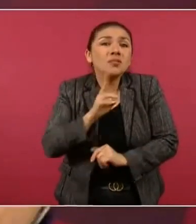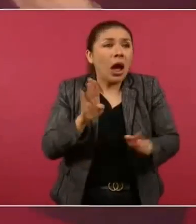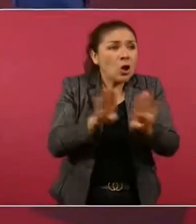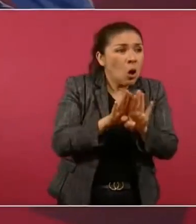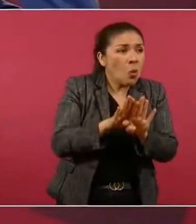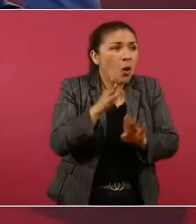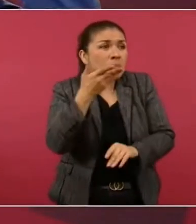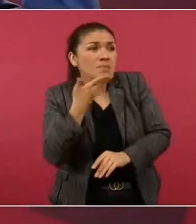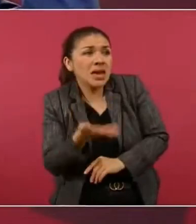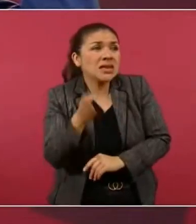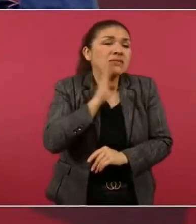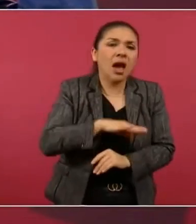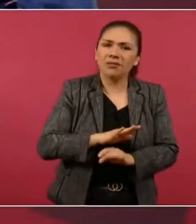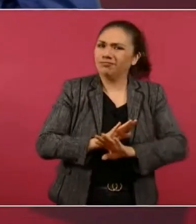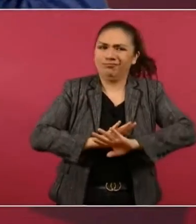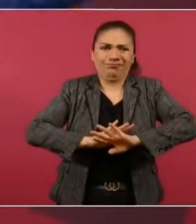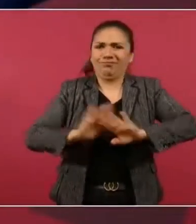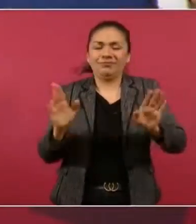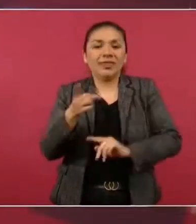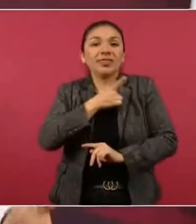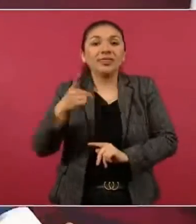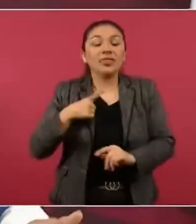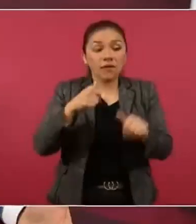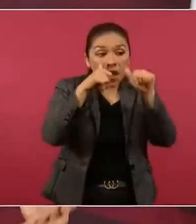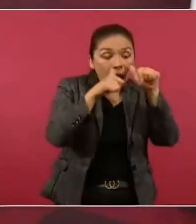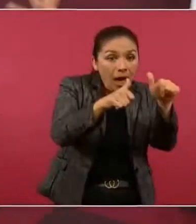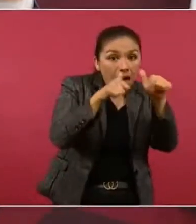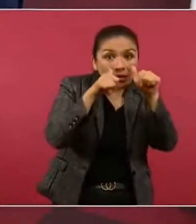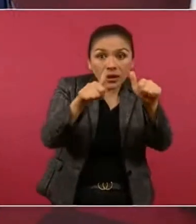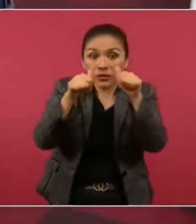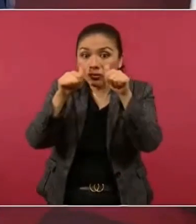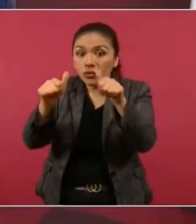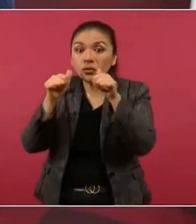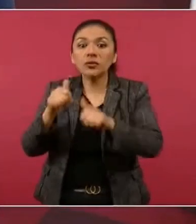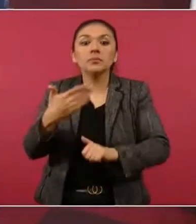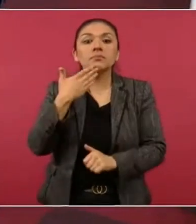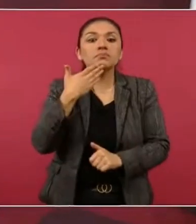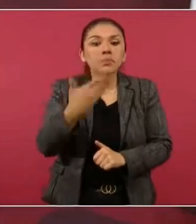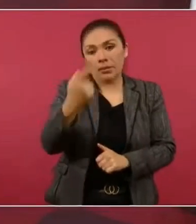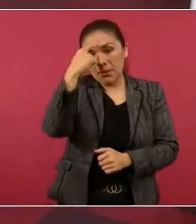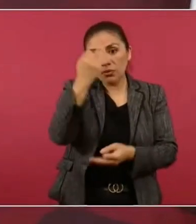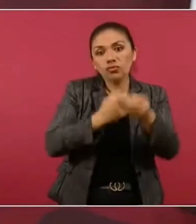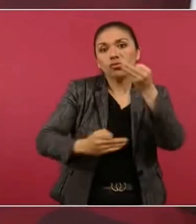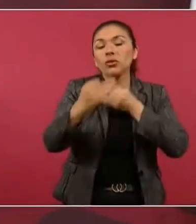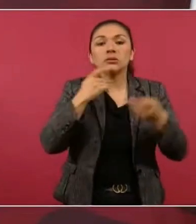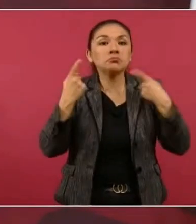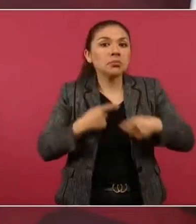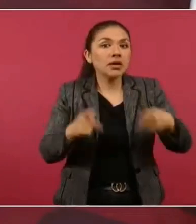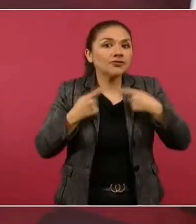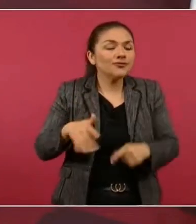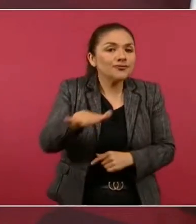Aquí tenemos que atender a todo el pueblo.